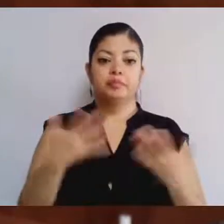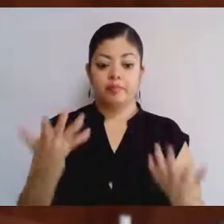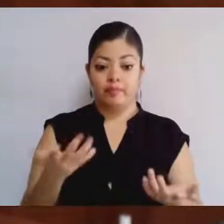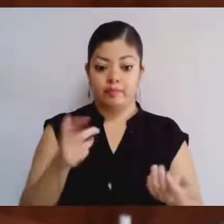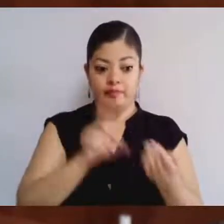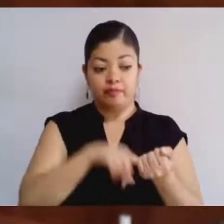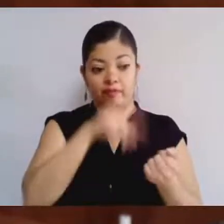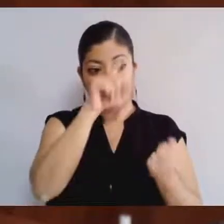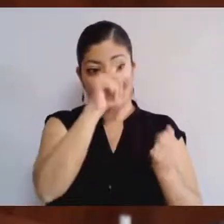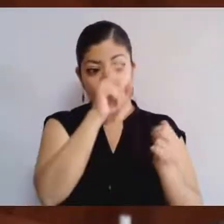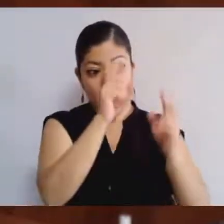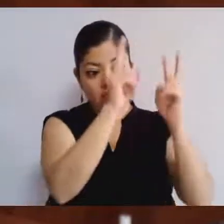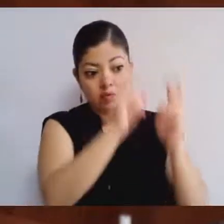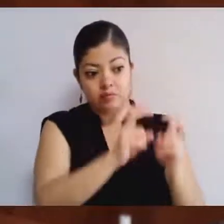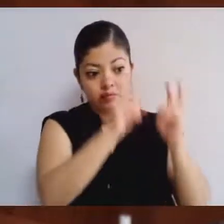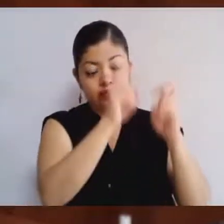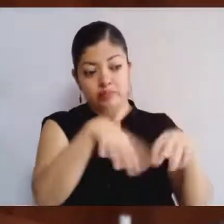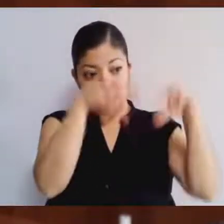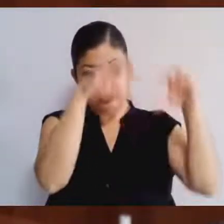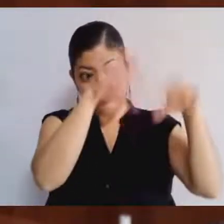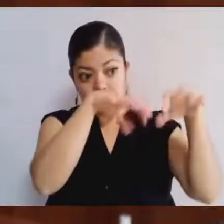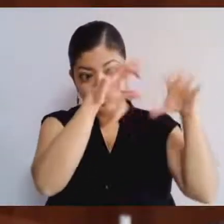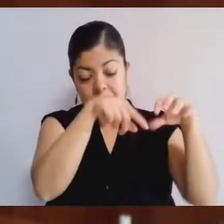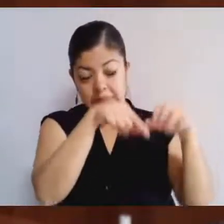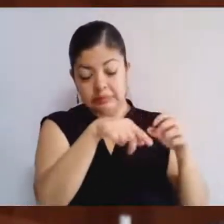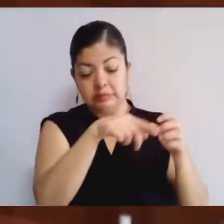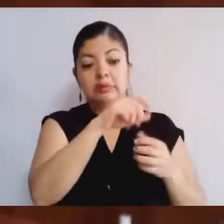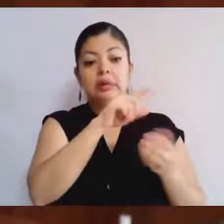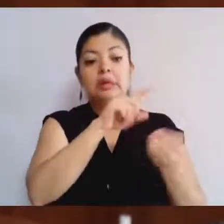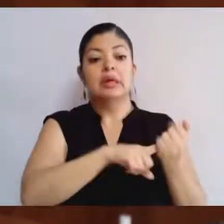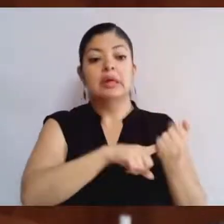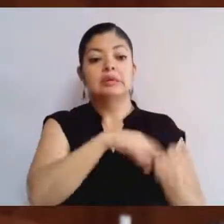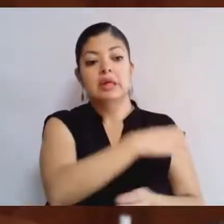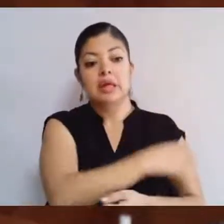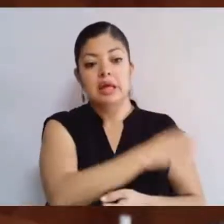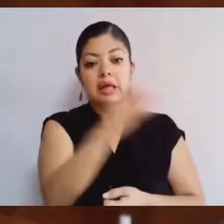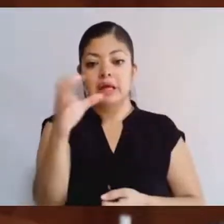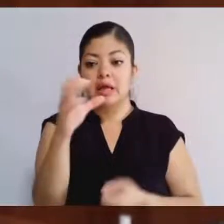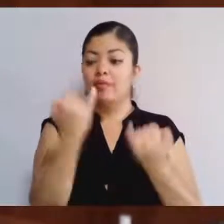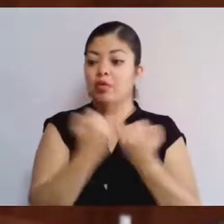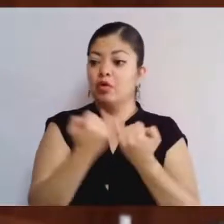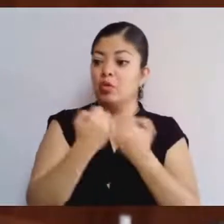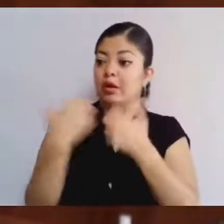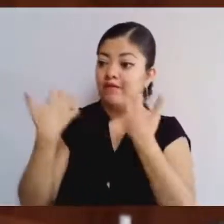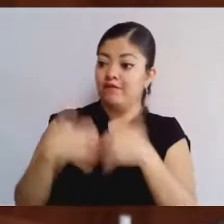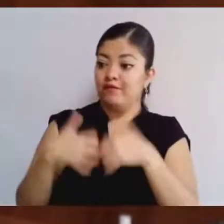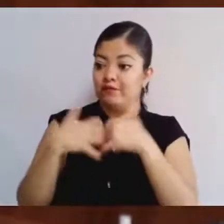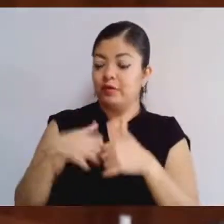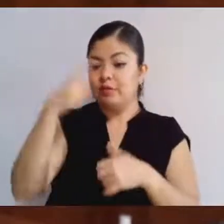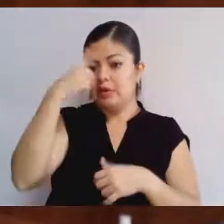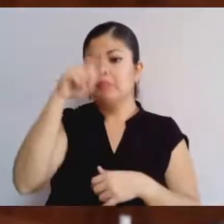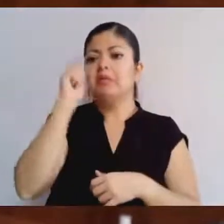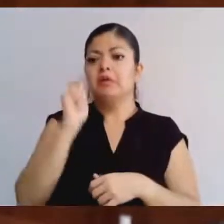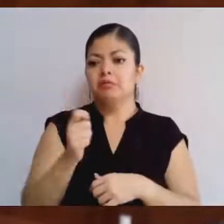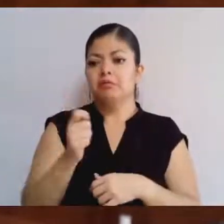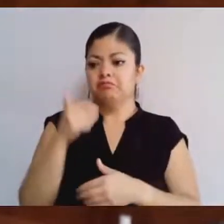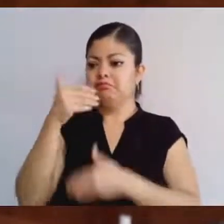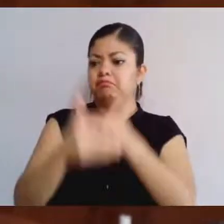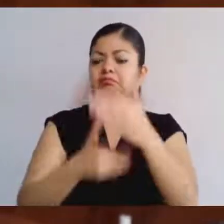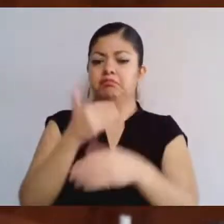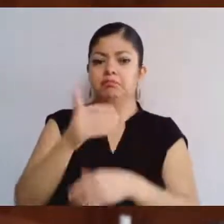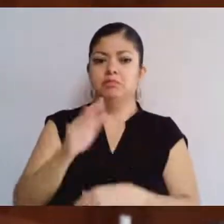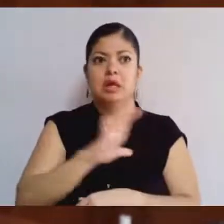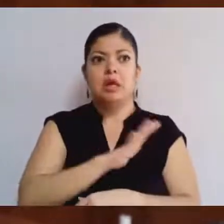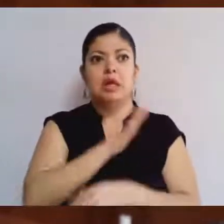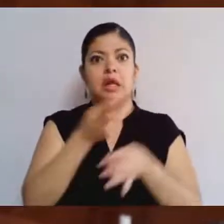sistemas de captación de agua pluvial en actividades agrícolas e industriales para procesos que no requieren